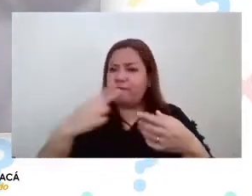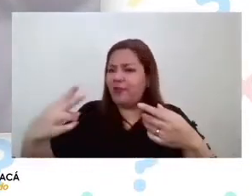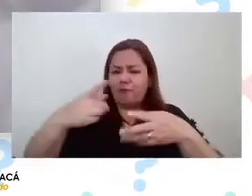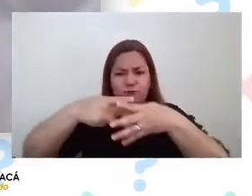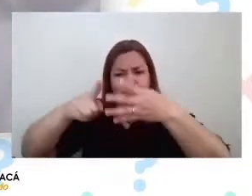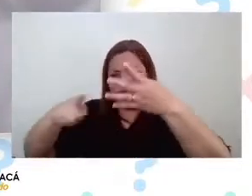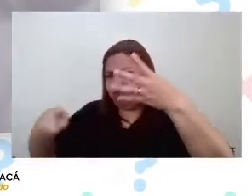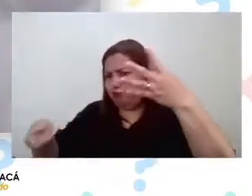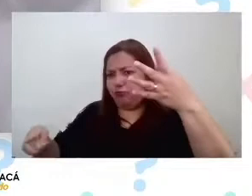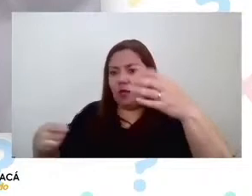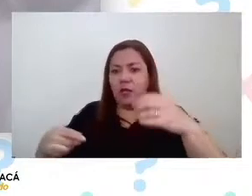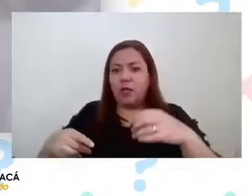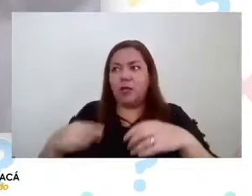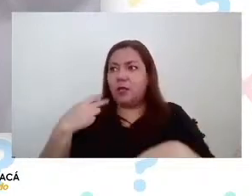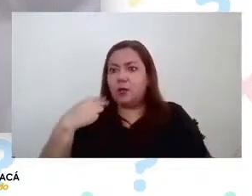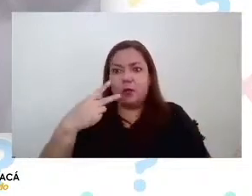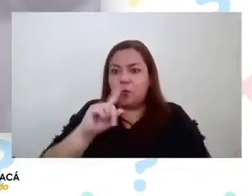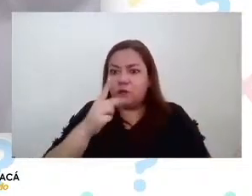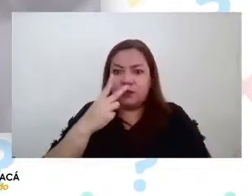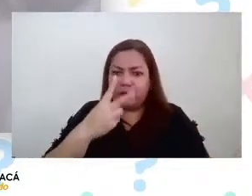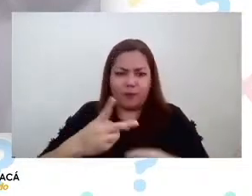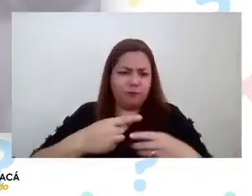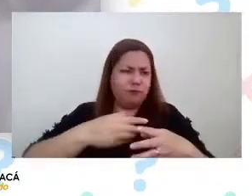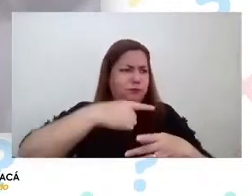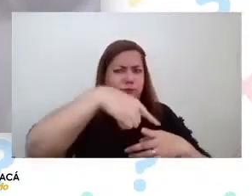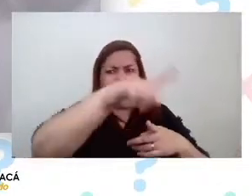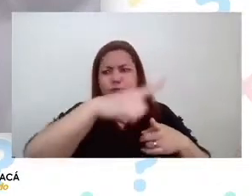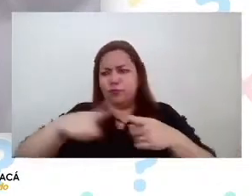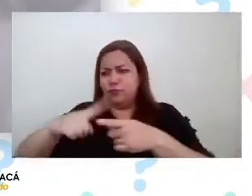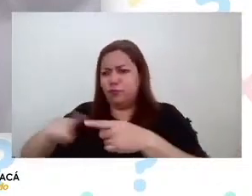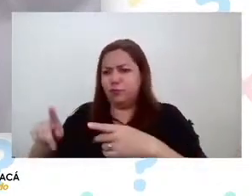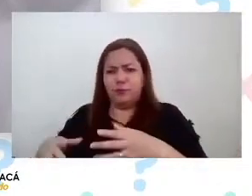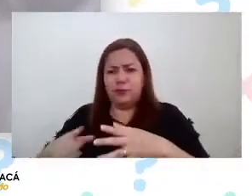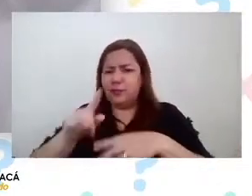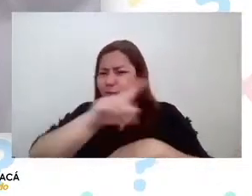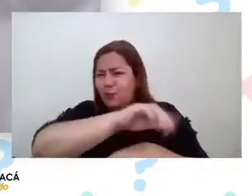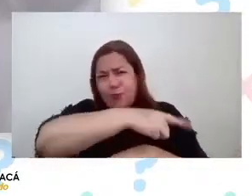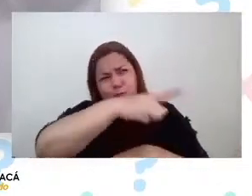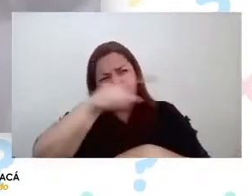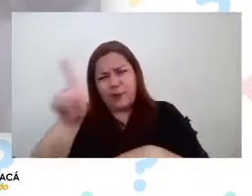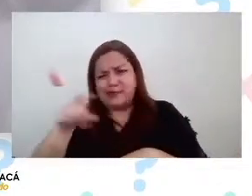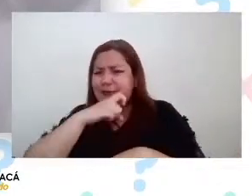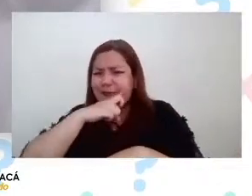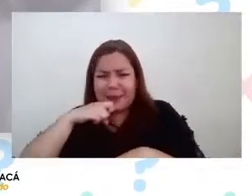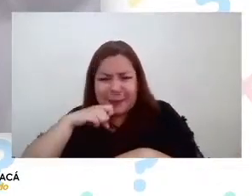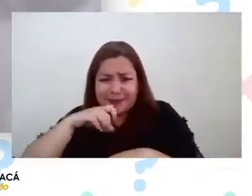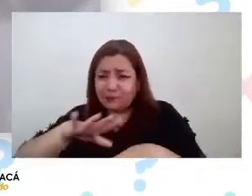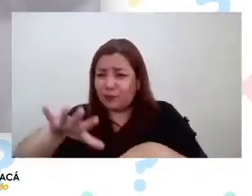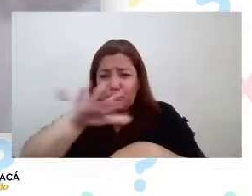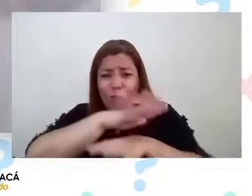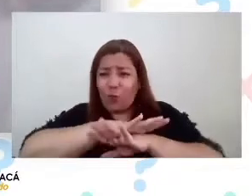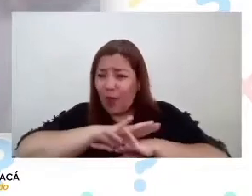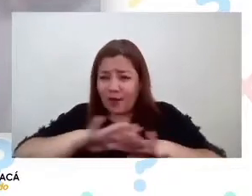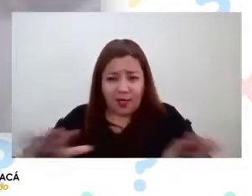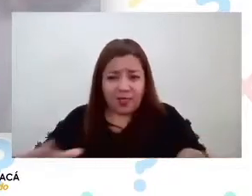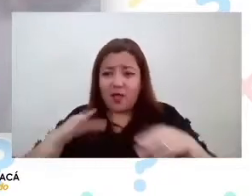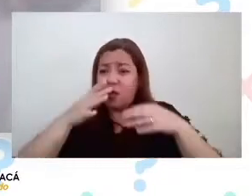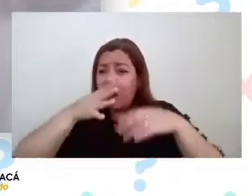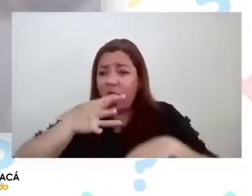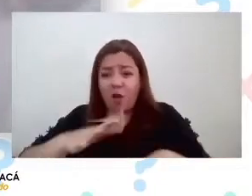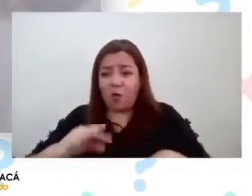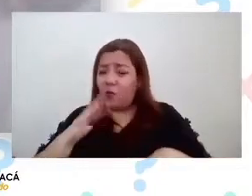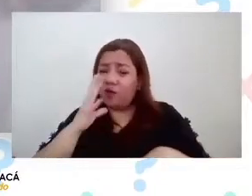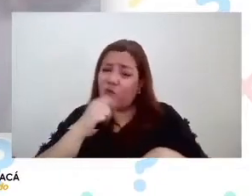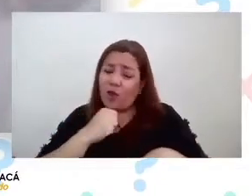acá en cientos de kilómetros si de todo el resto desierto desierto o sea no hay nada no hay agua como